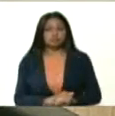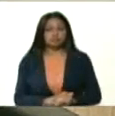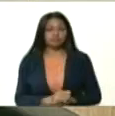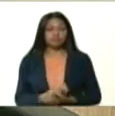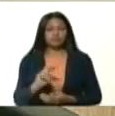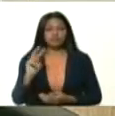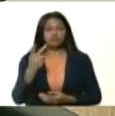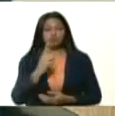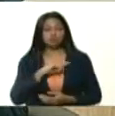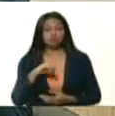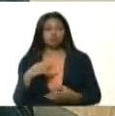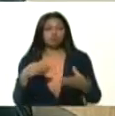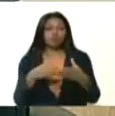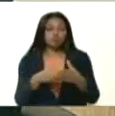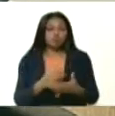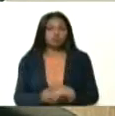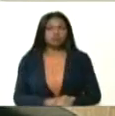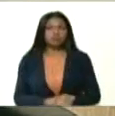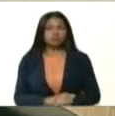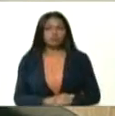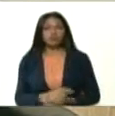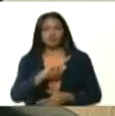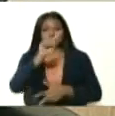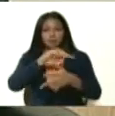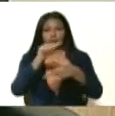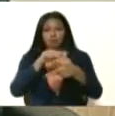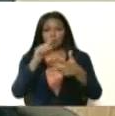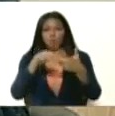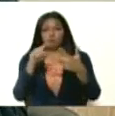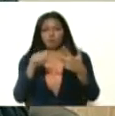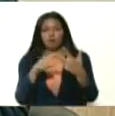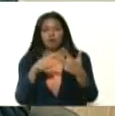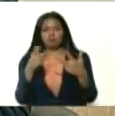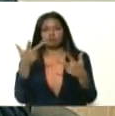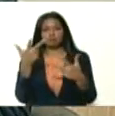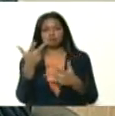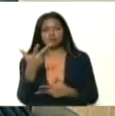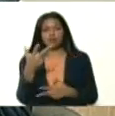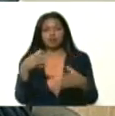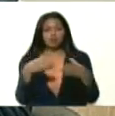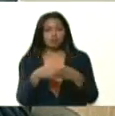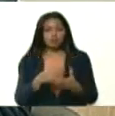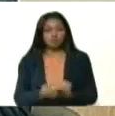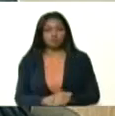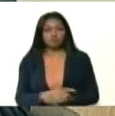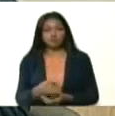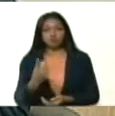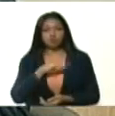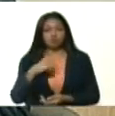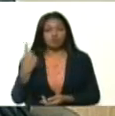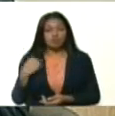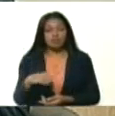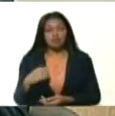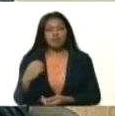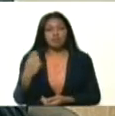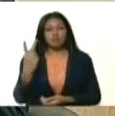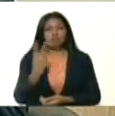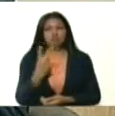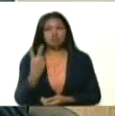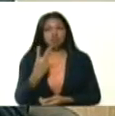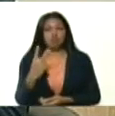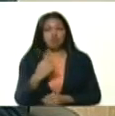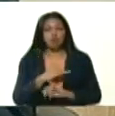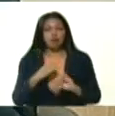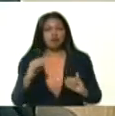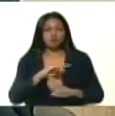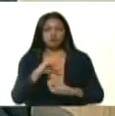momento pedagógico. Ustedes saben que son tres periodos. Ya nosotros tenemos dos. Es decir, nosotros tenemos dos tercios del año escolar que